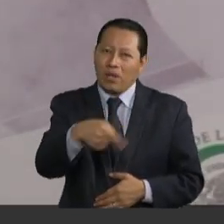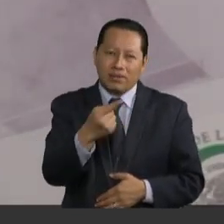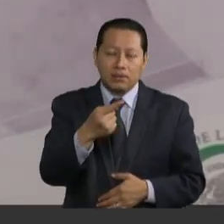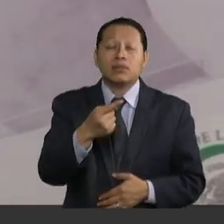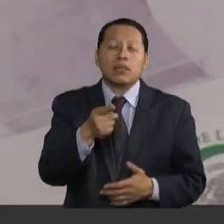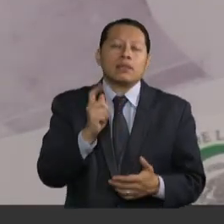normalizarlo. padre. es